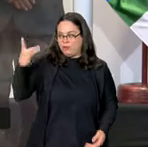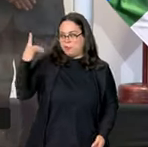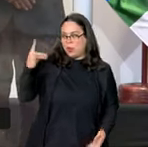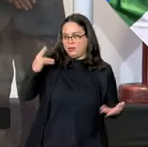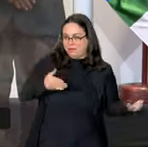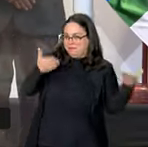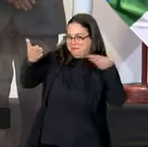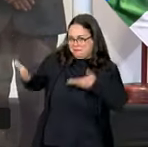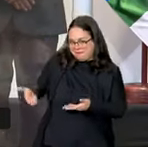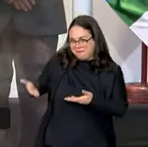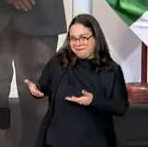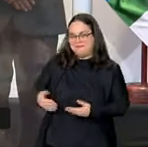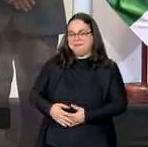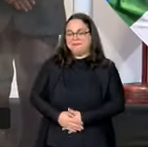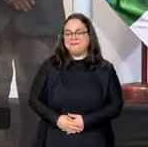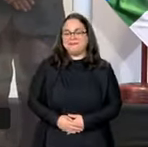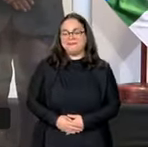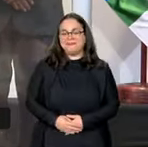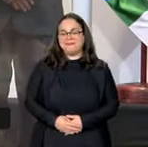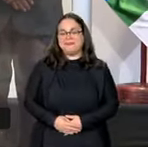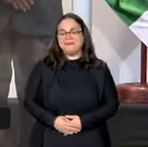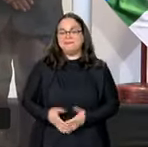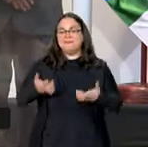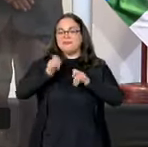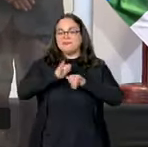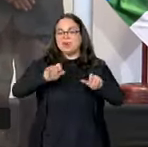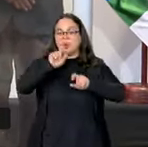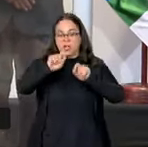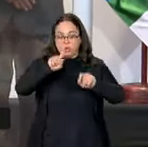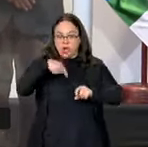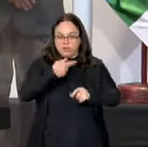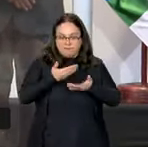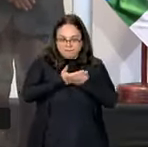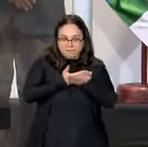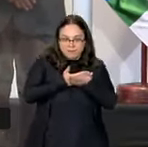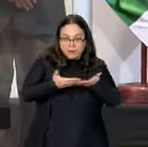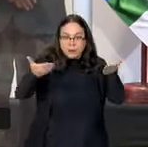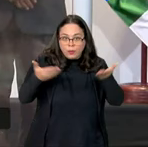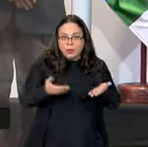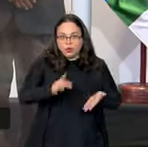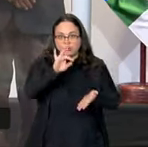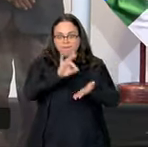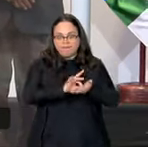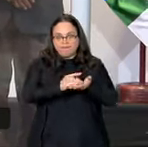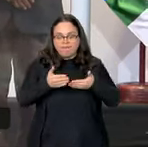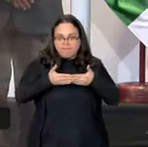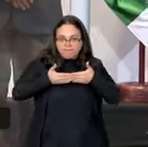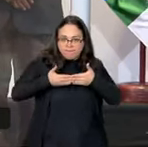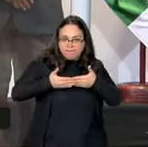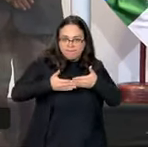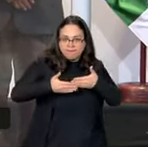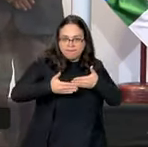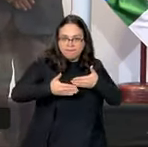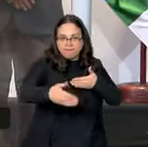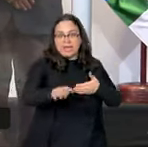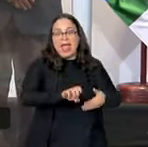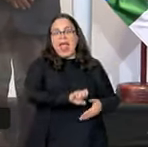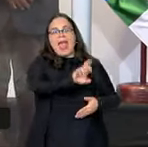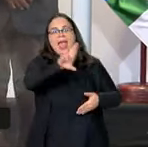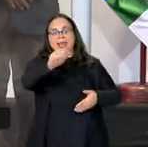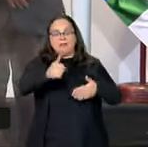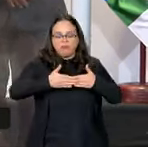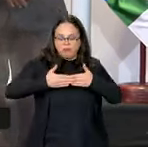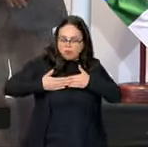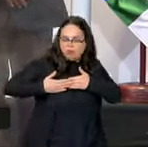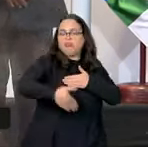de que nosotros estamos comenzando una nueva era en